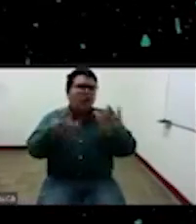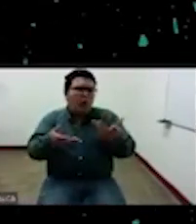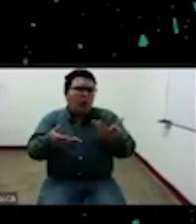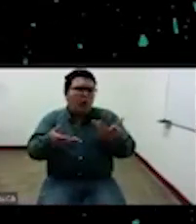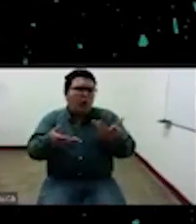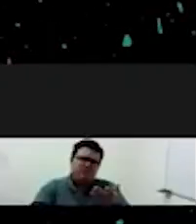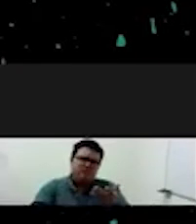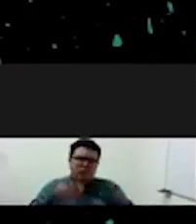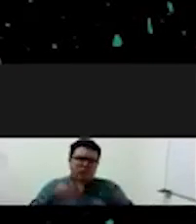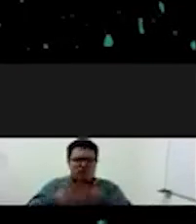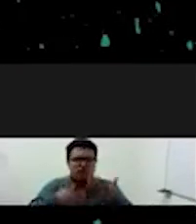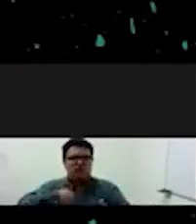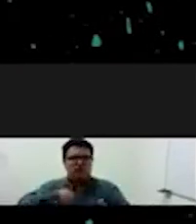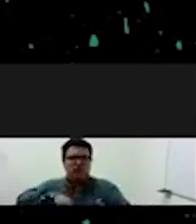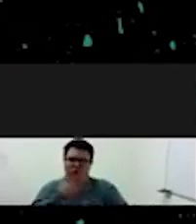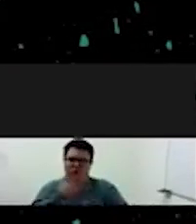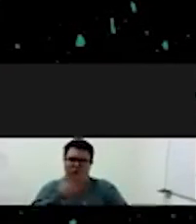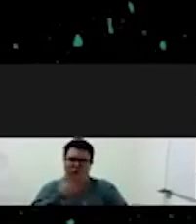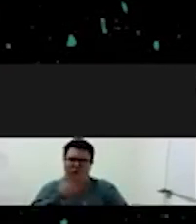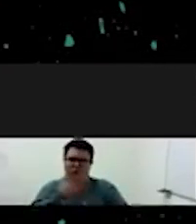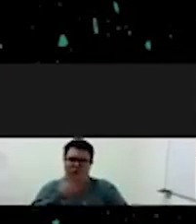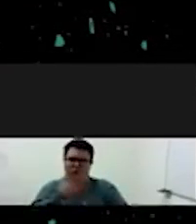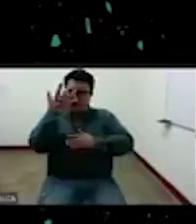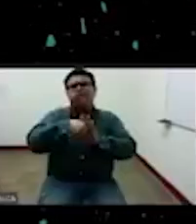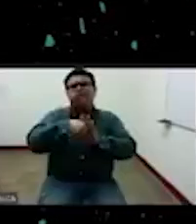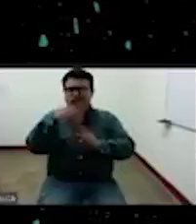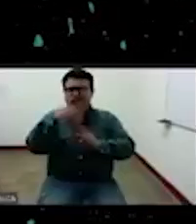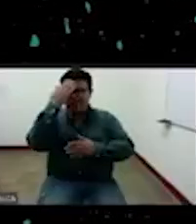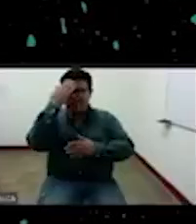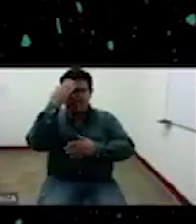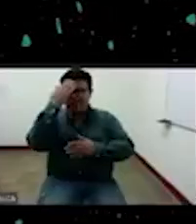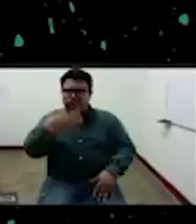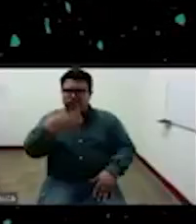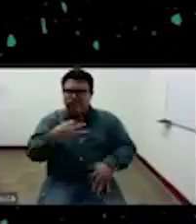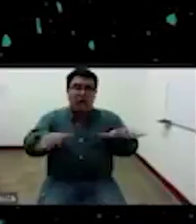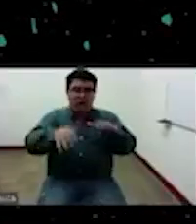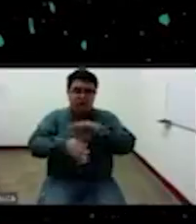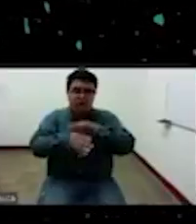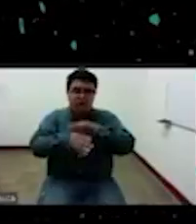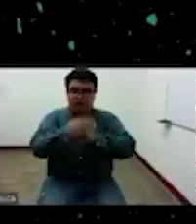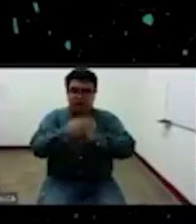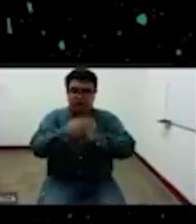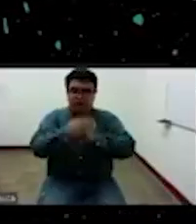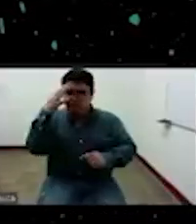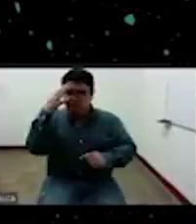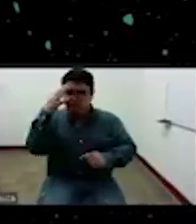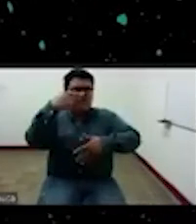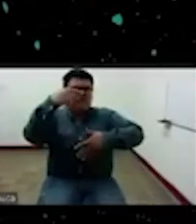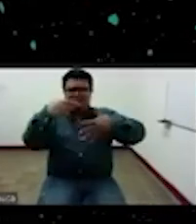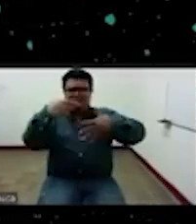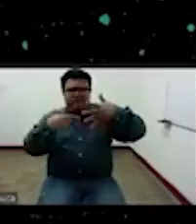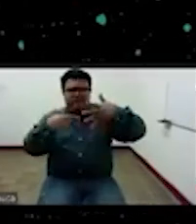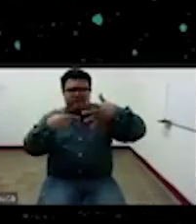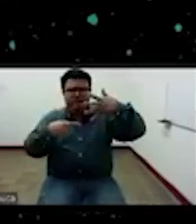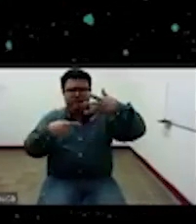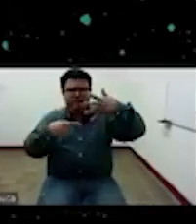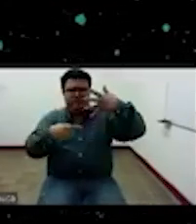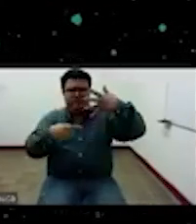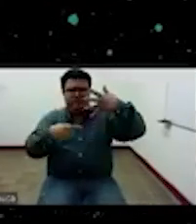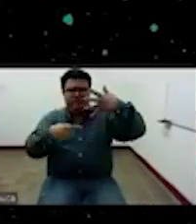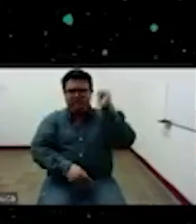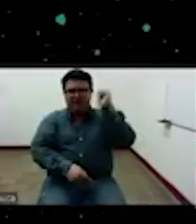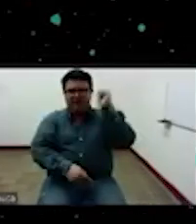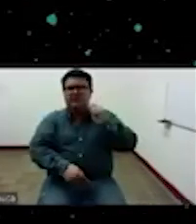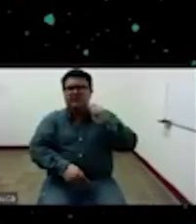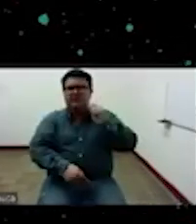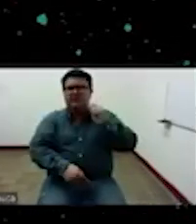internamente ¿cierto? y a partir de eso eh uno puede desplegar estos puntos y ponerlo o verlo presente